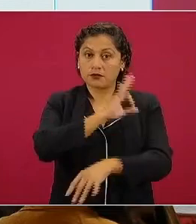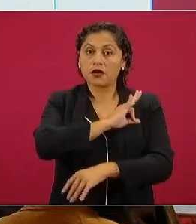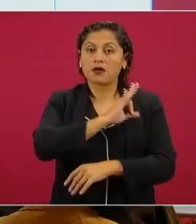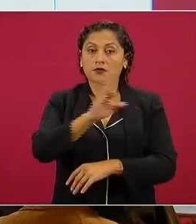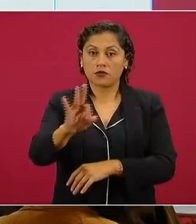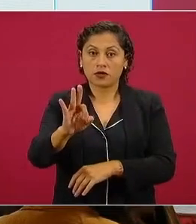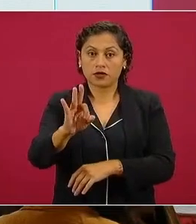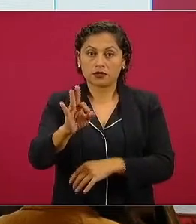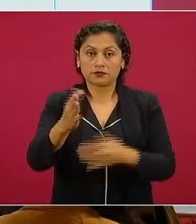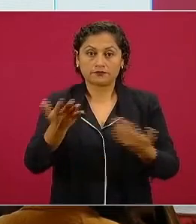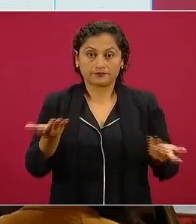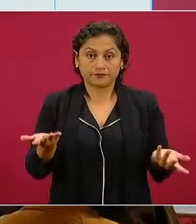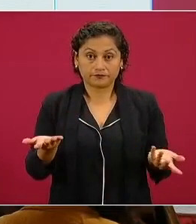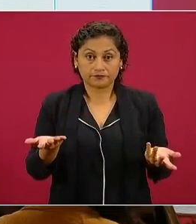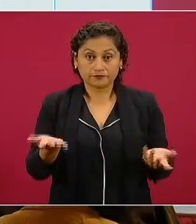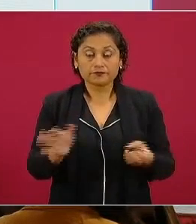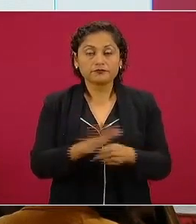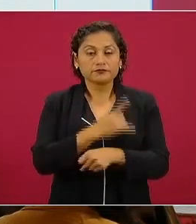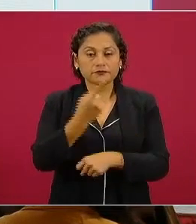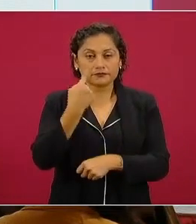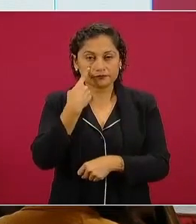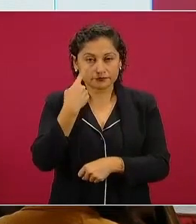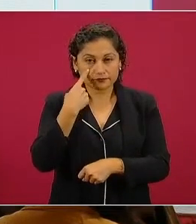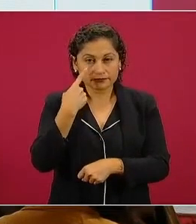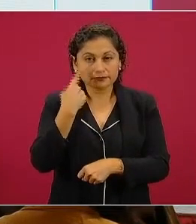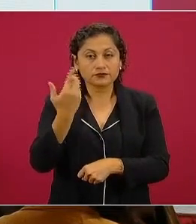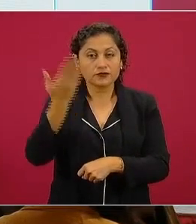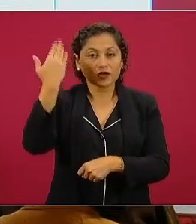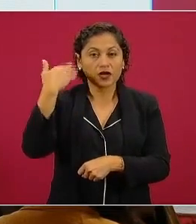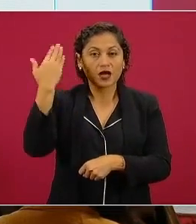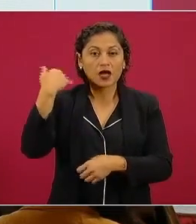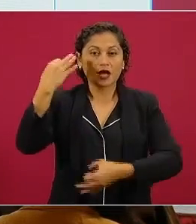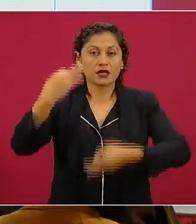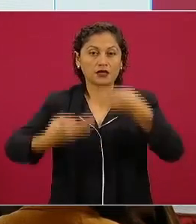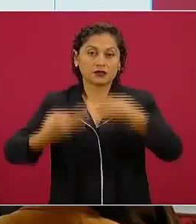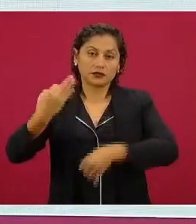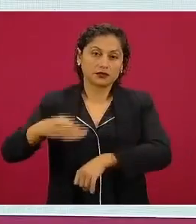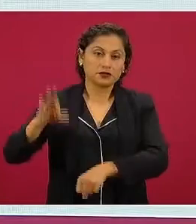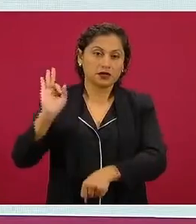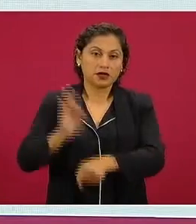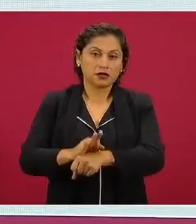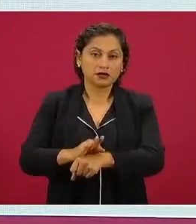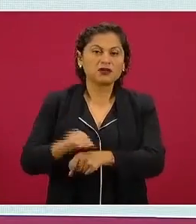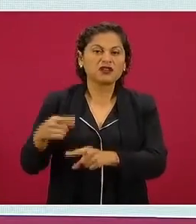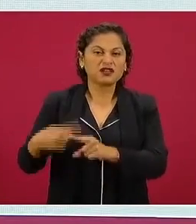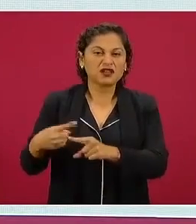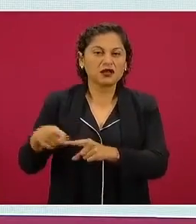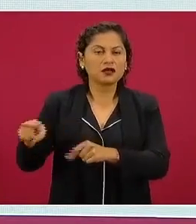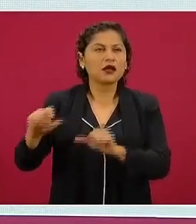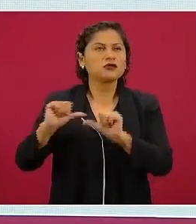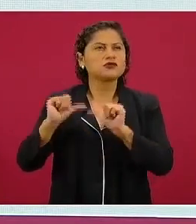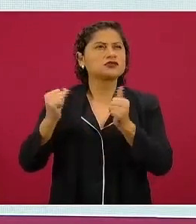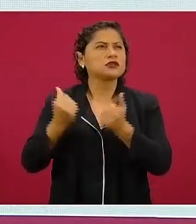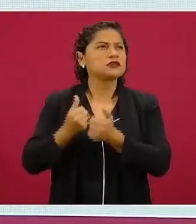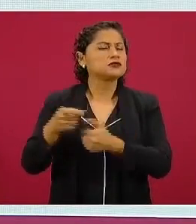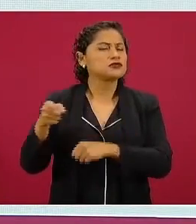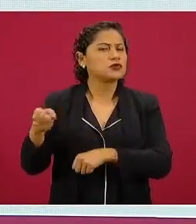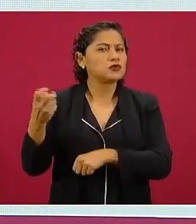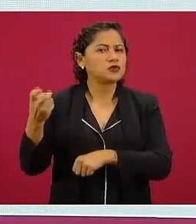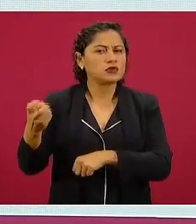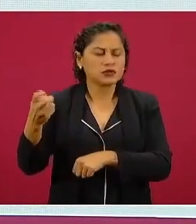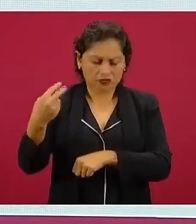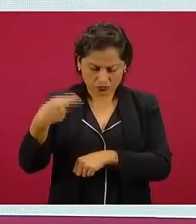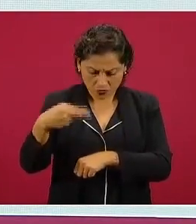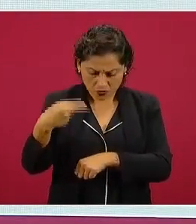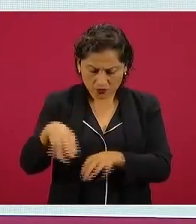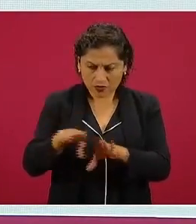hay amparos de cómo se llama esta asociación que es la especialista en estar en